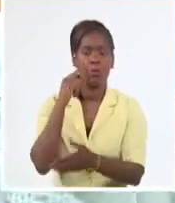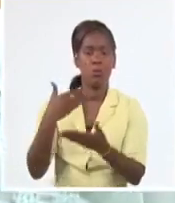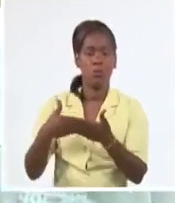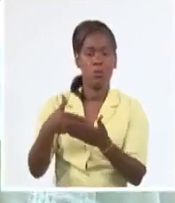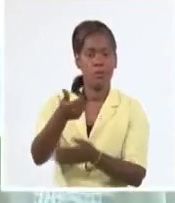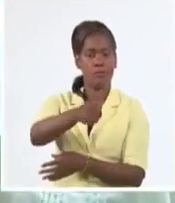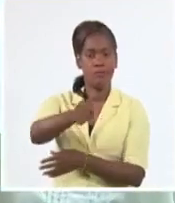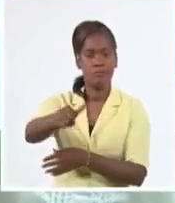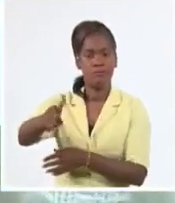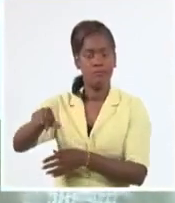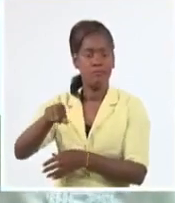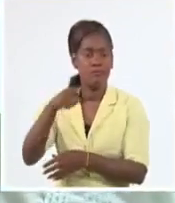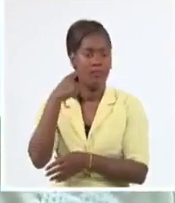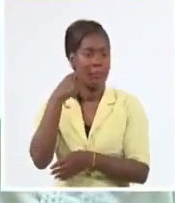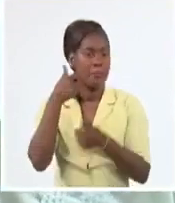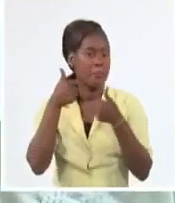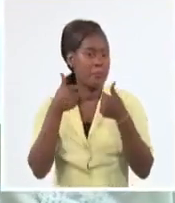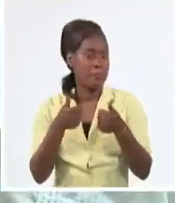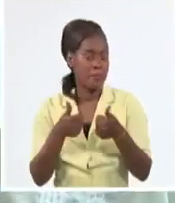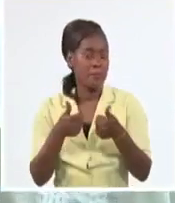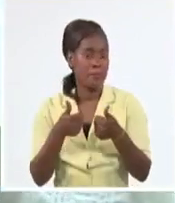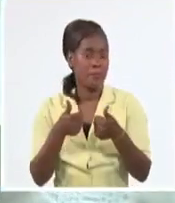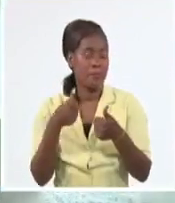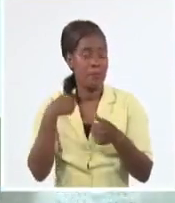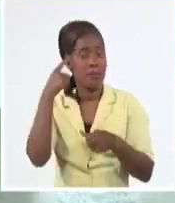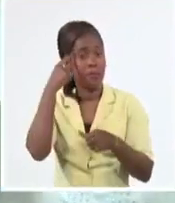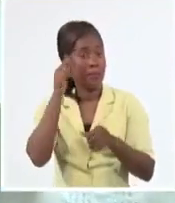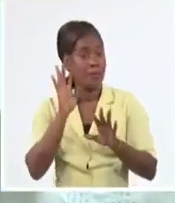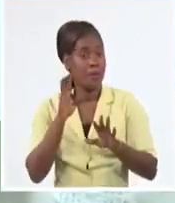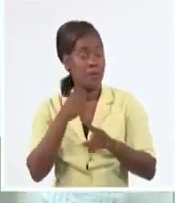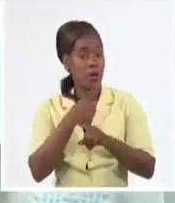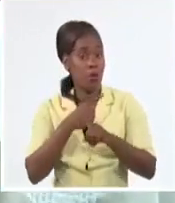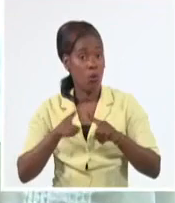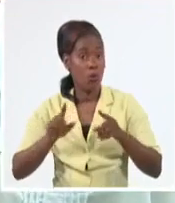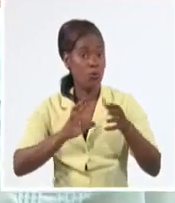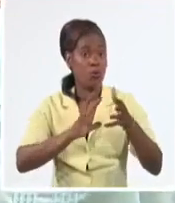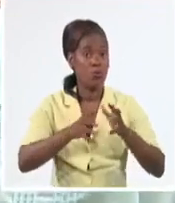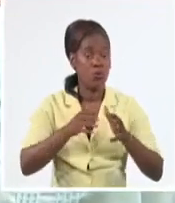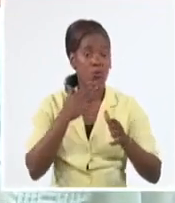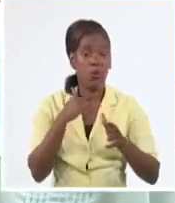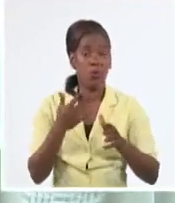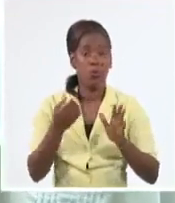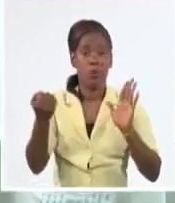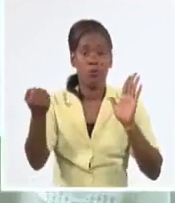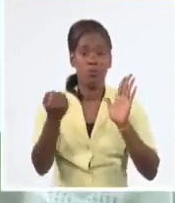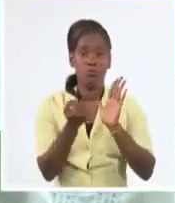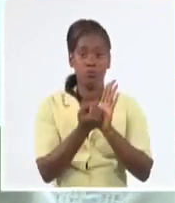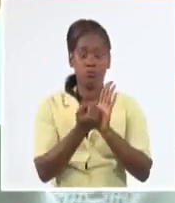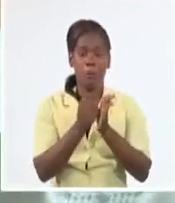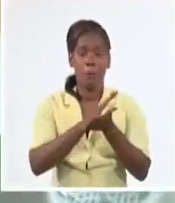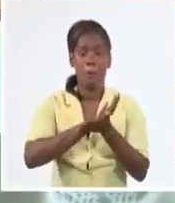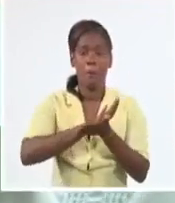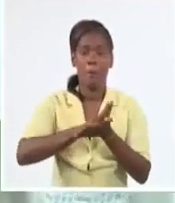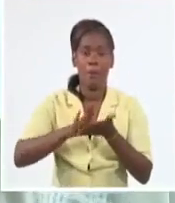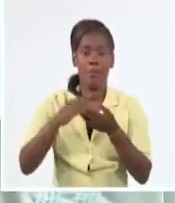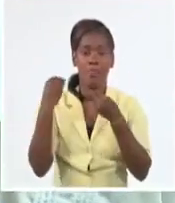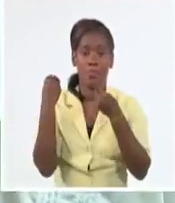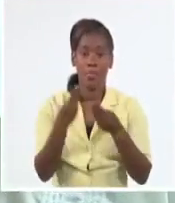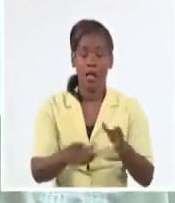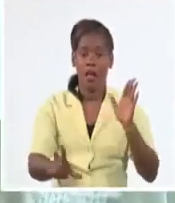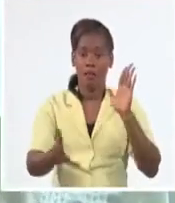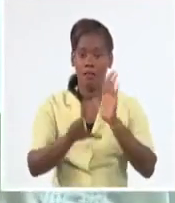que el próximo paso sea la solicitud de extensión del autorizo de uso de emergencias para la población pediátrica.